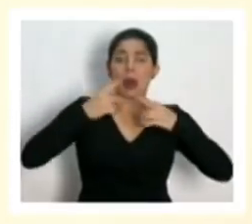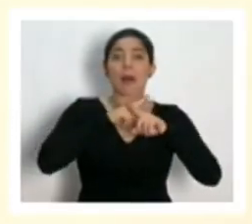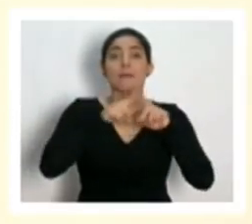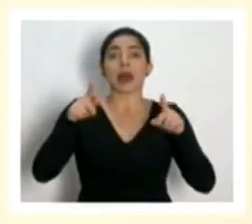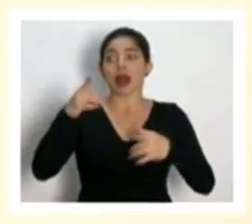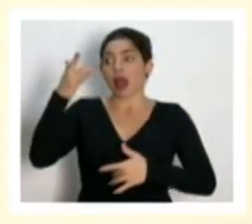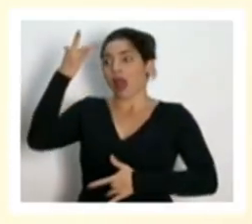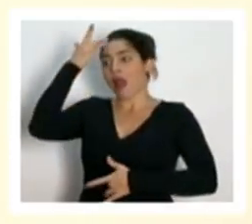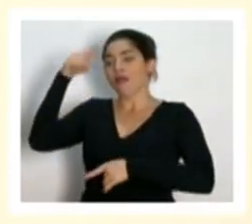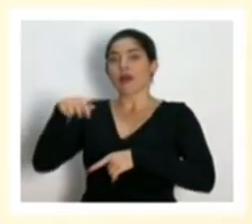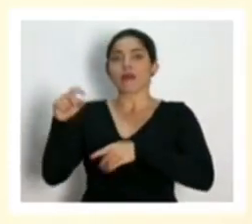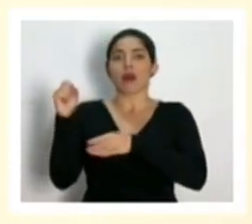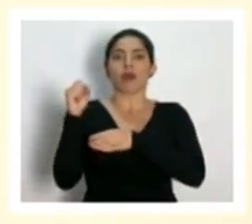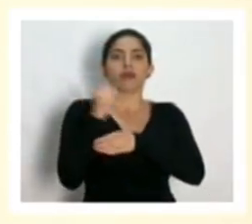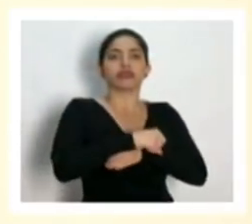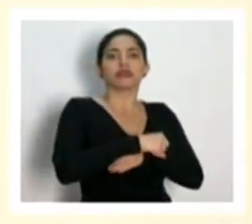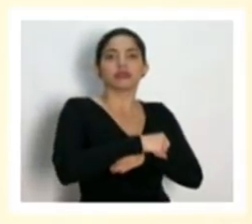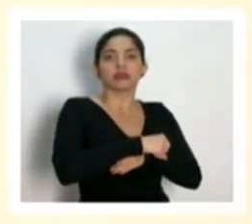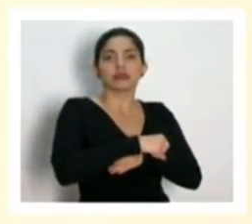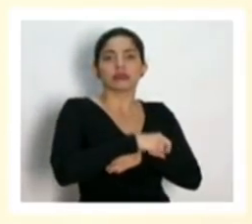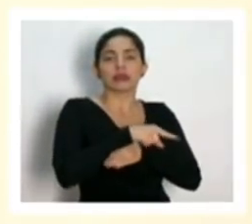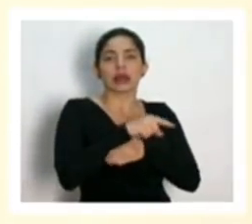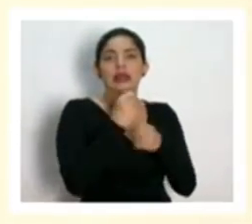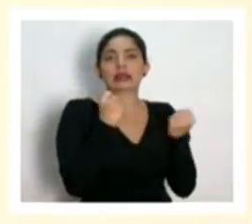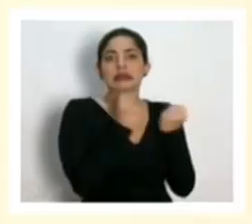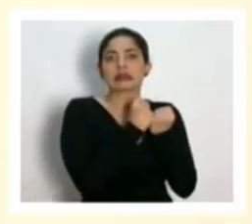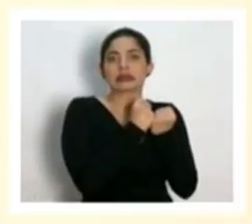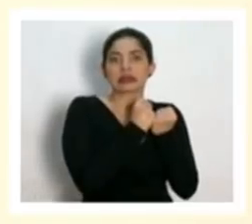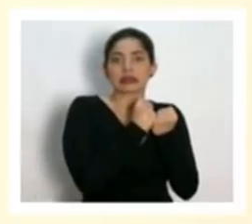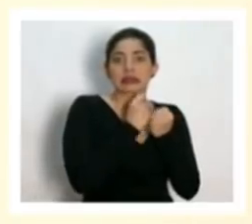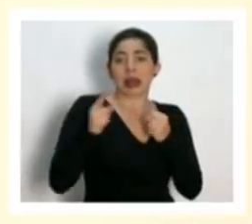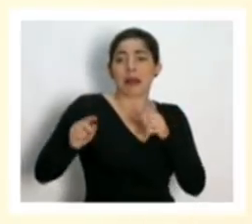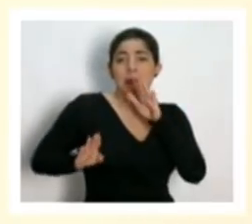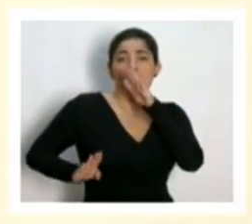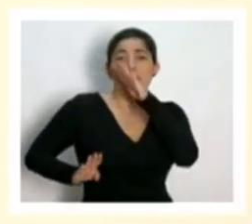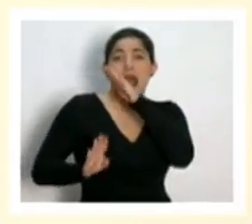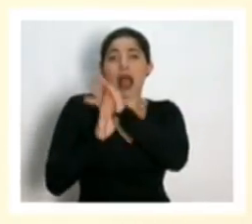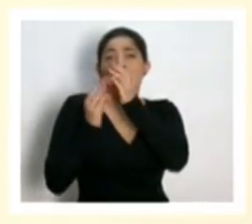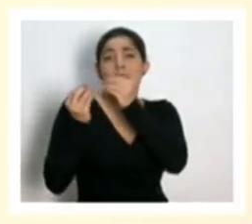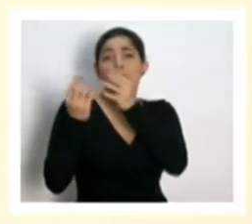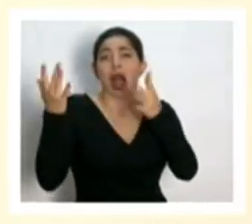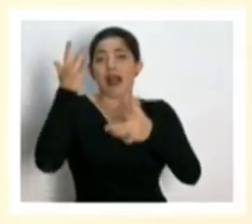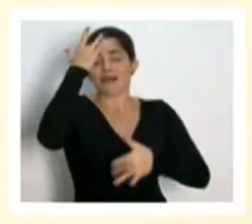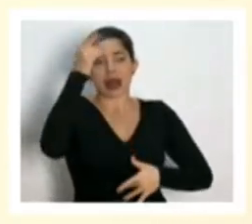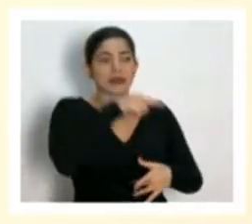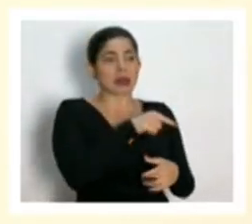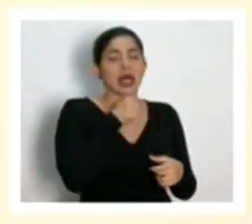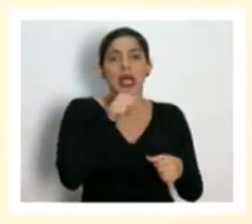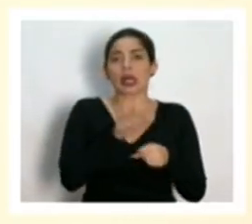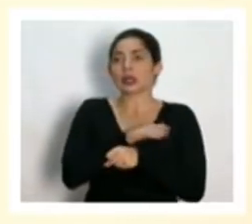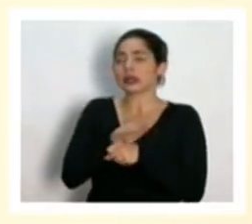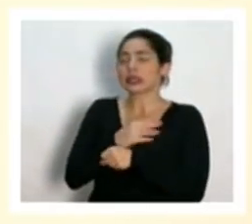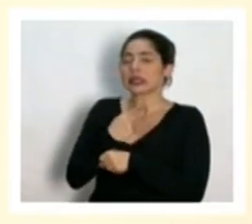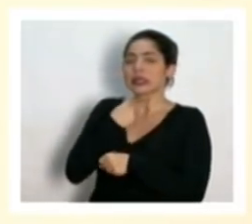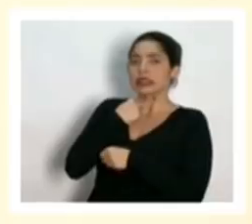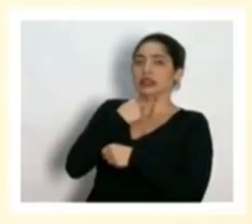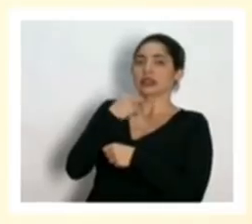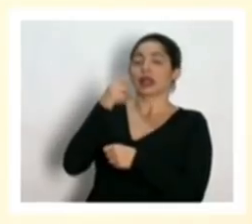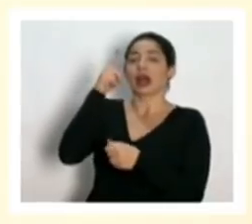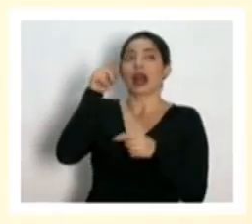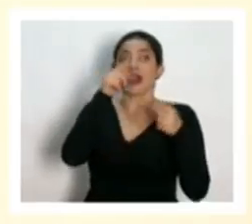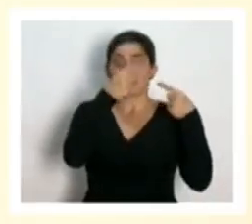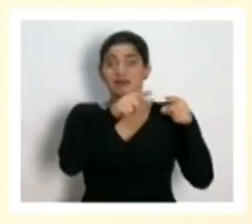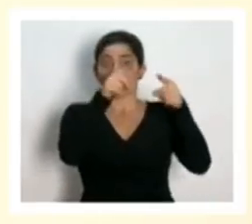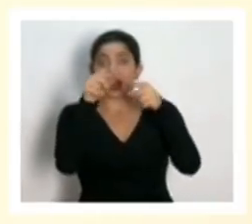el pico, ese crecimiento exponencial de casos. Por eso es que de la caja podemos